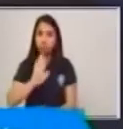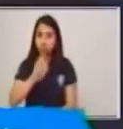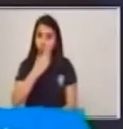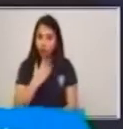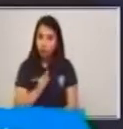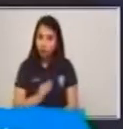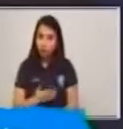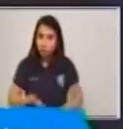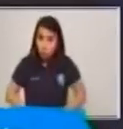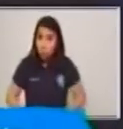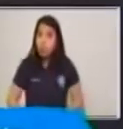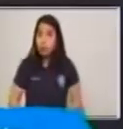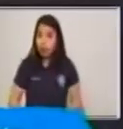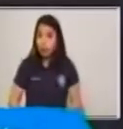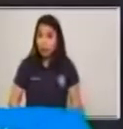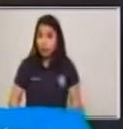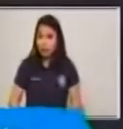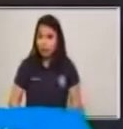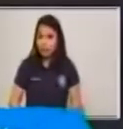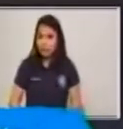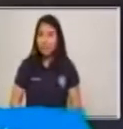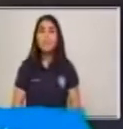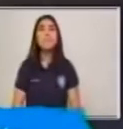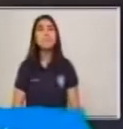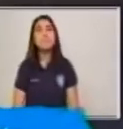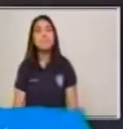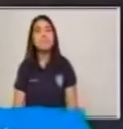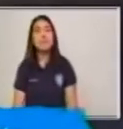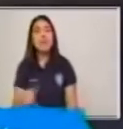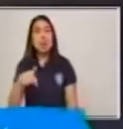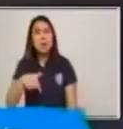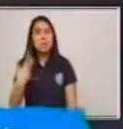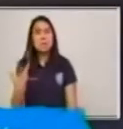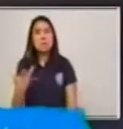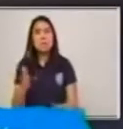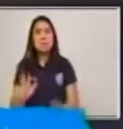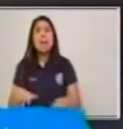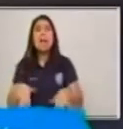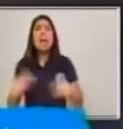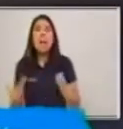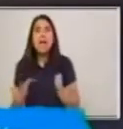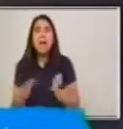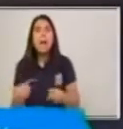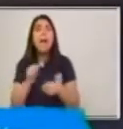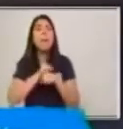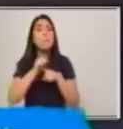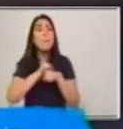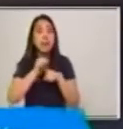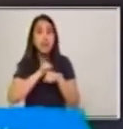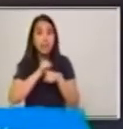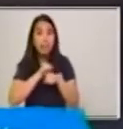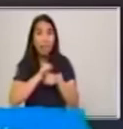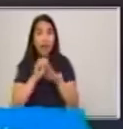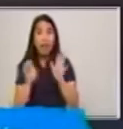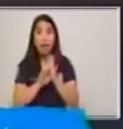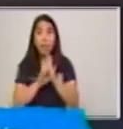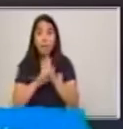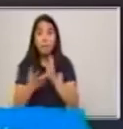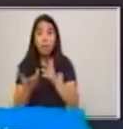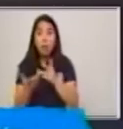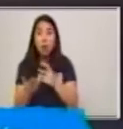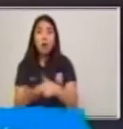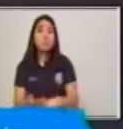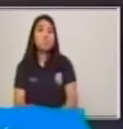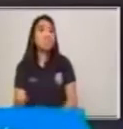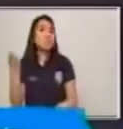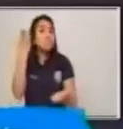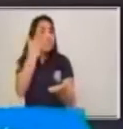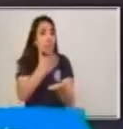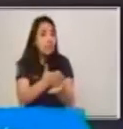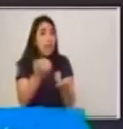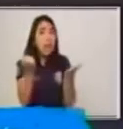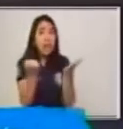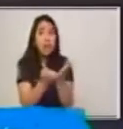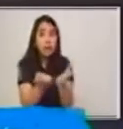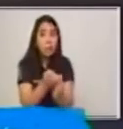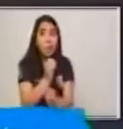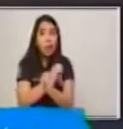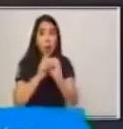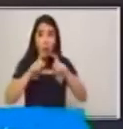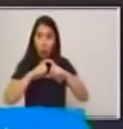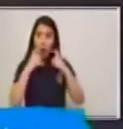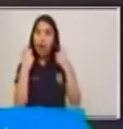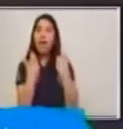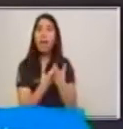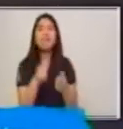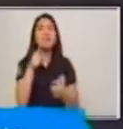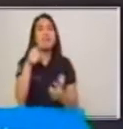ayuden. Y esto es como refuerzo para cuando lleguemos a nuestras aulas, ustedes puedan respondernos, ¿verdad? Ya